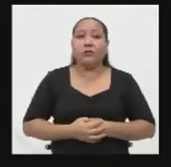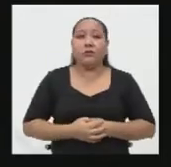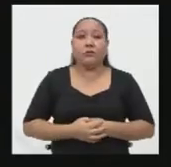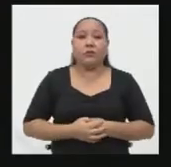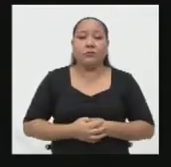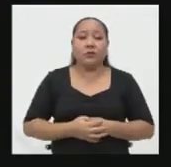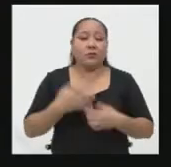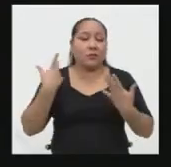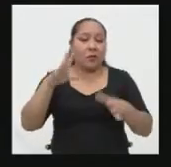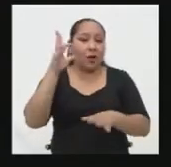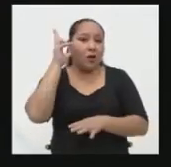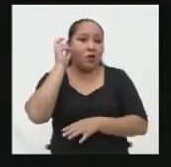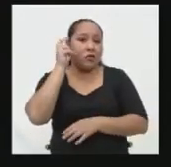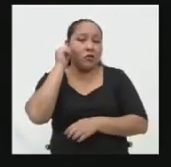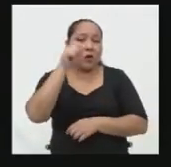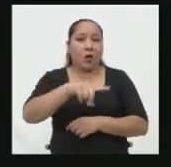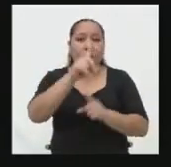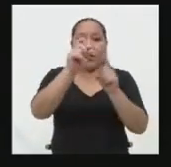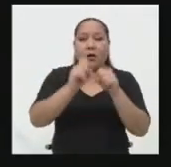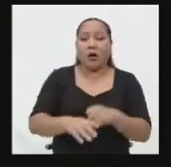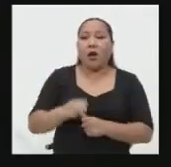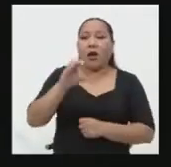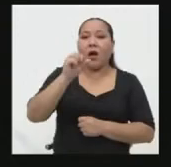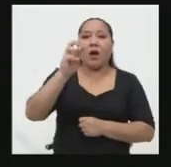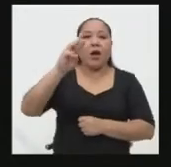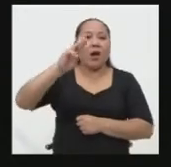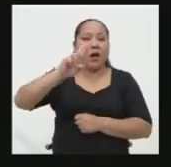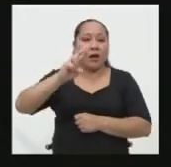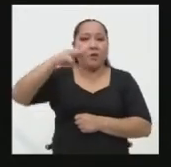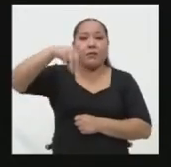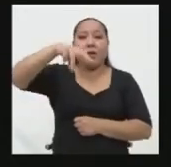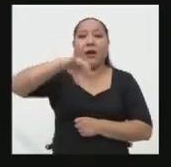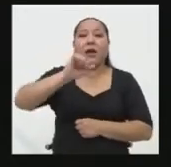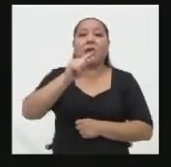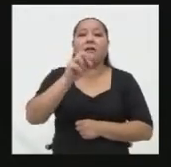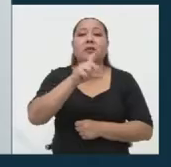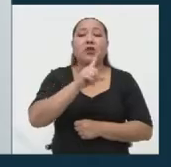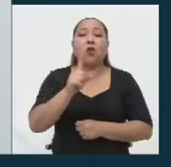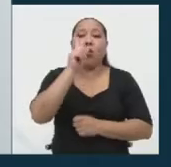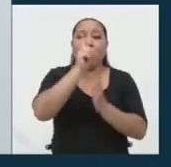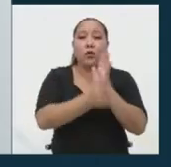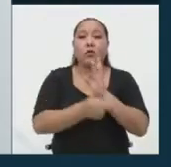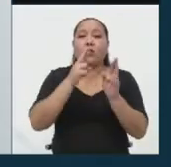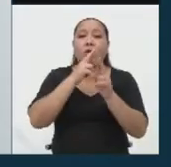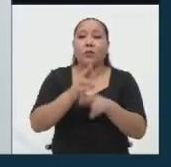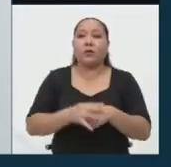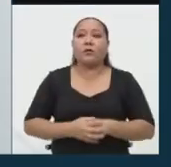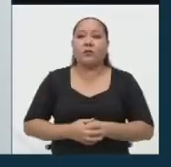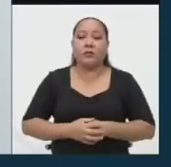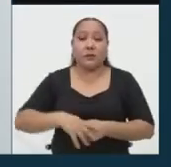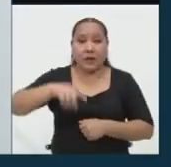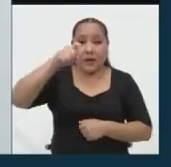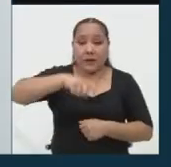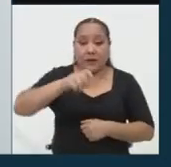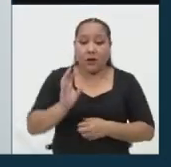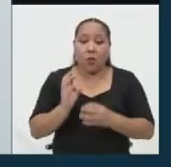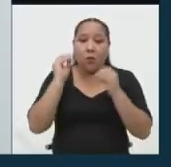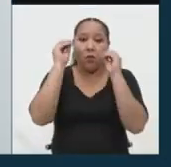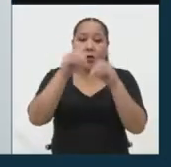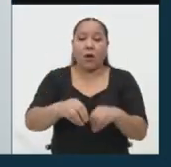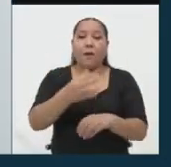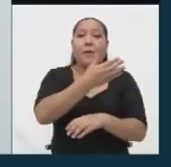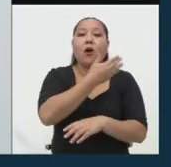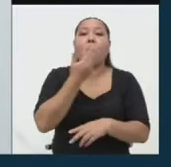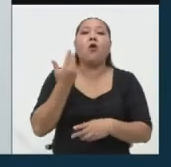Hemos escuchado la pregunta. Candidata Carmen Castillo Yataco tiene un minuto para responder. Necesitamos implementar una